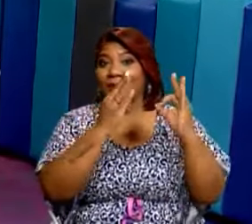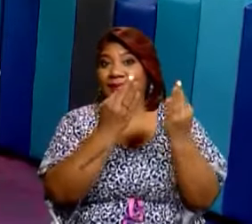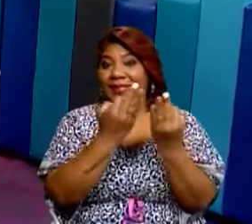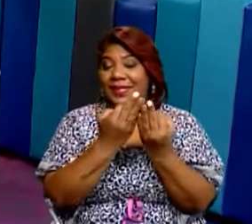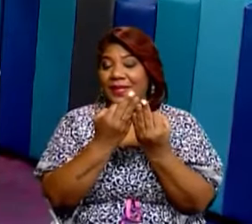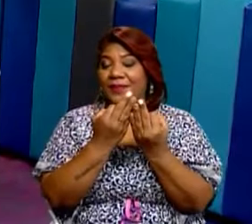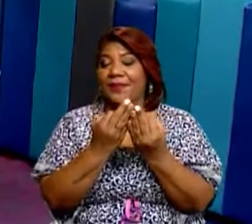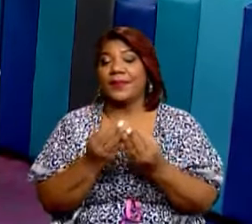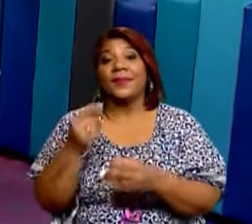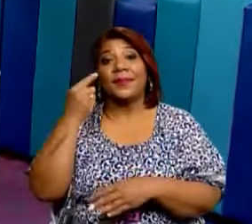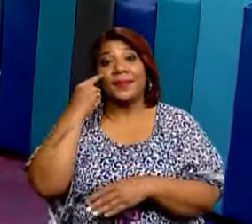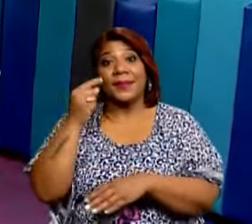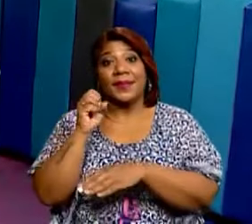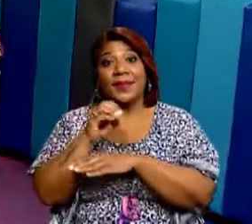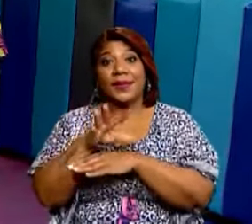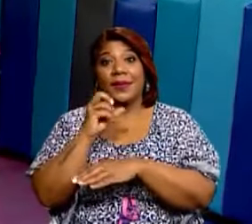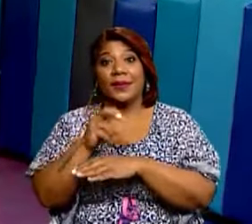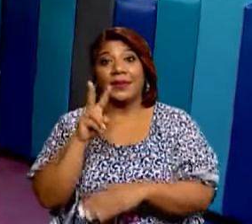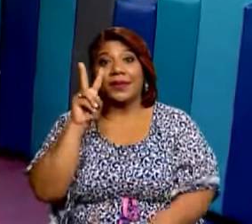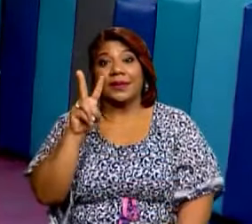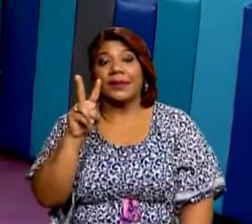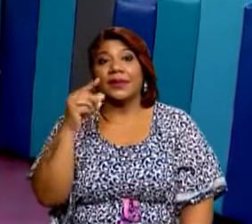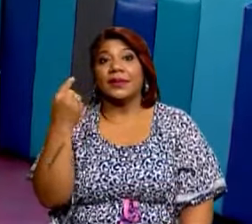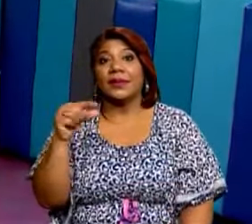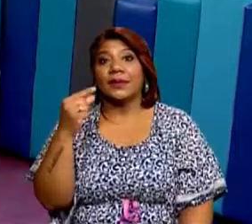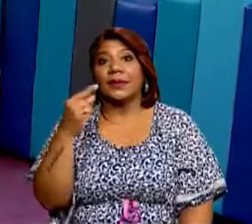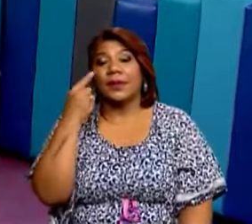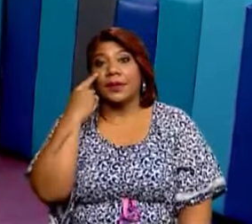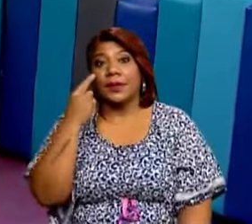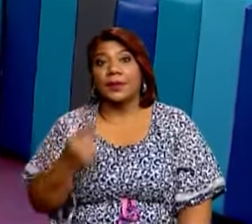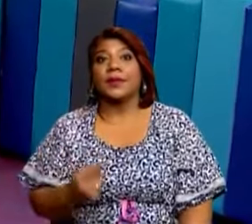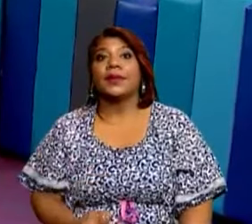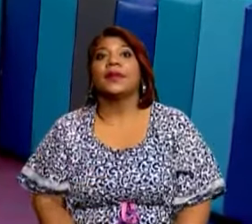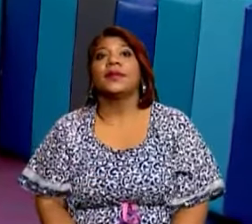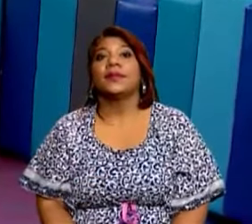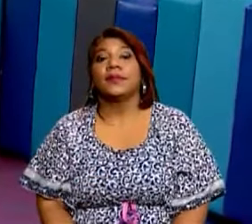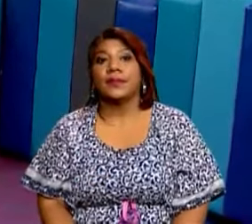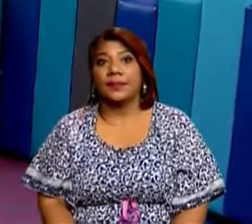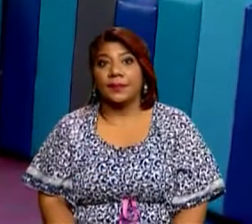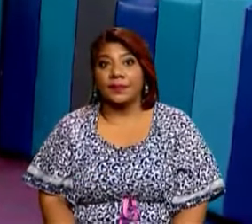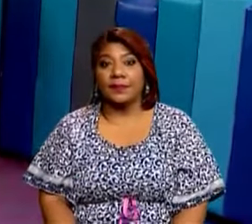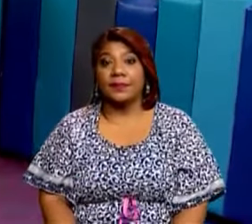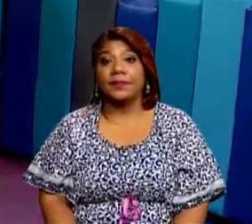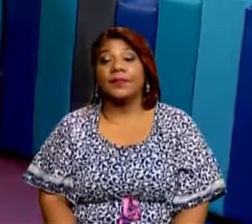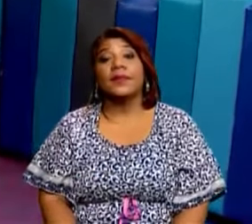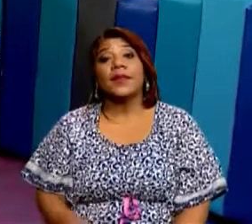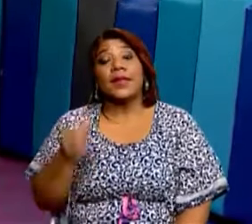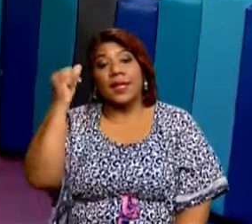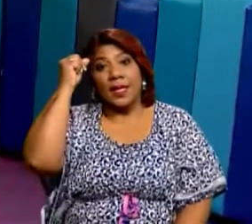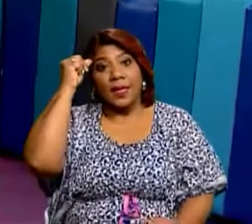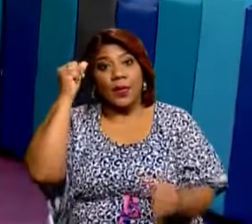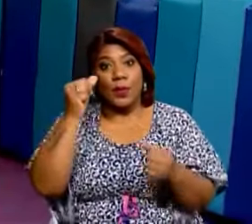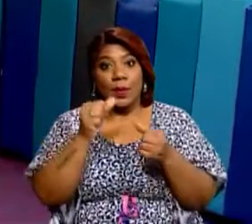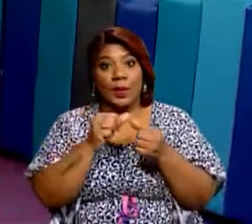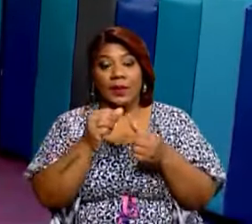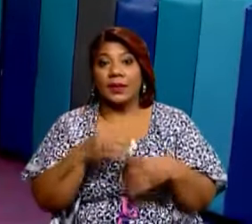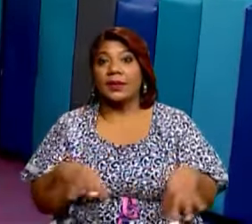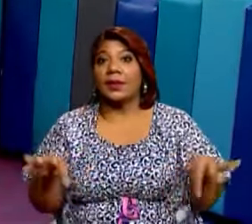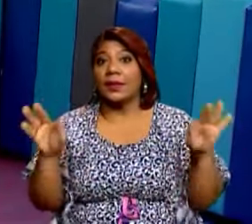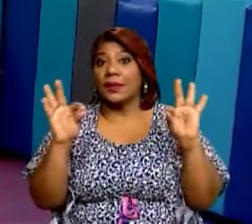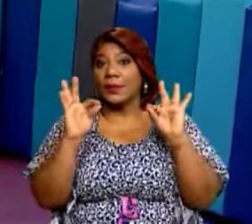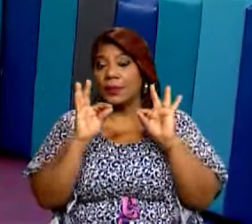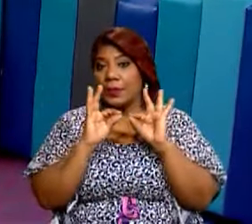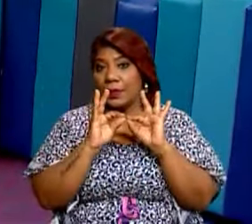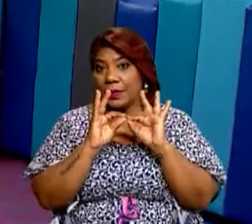ciencias sociales de segundo grado, chicos. Así que vamos a empezar maestra. ¿Cómo no? Ok. Recordando un poquito, ¿verdad? Los tipos de familia,